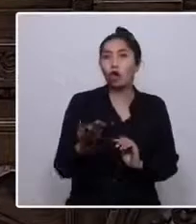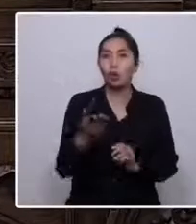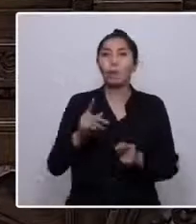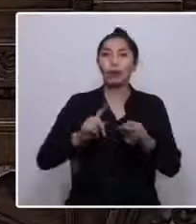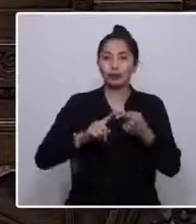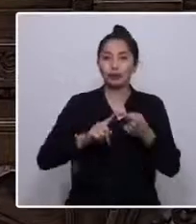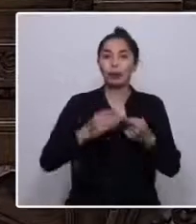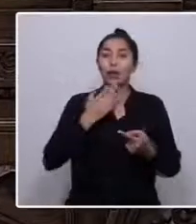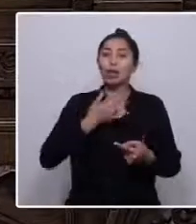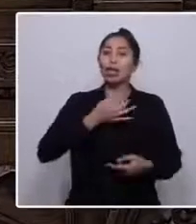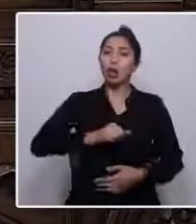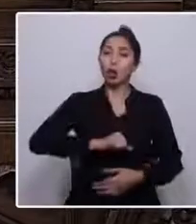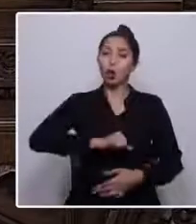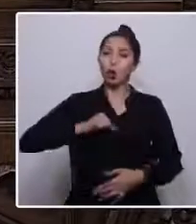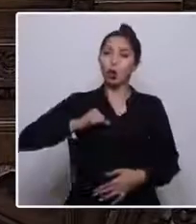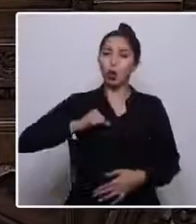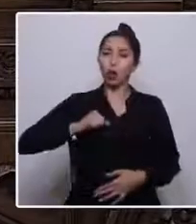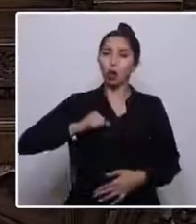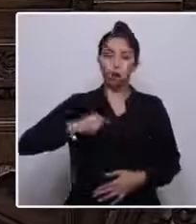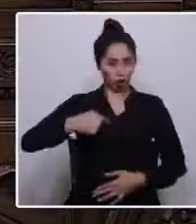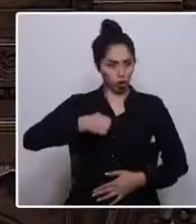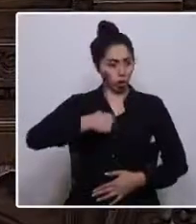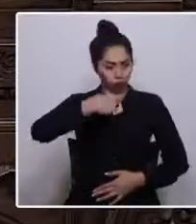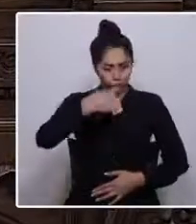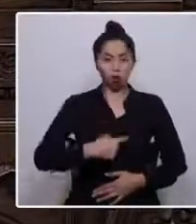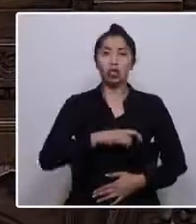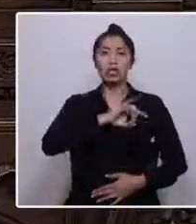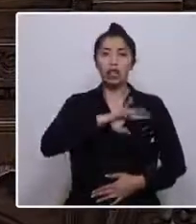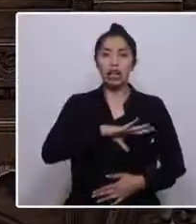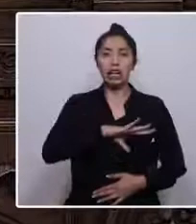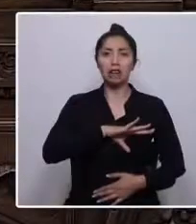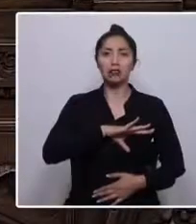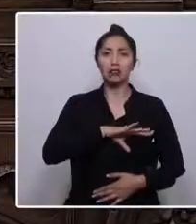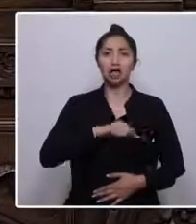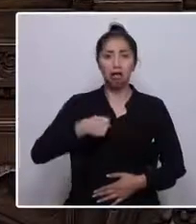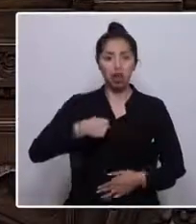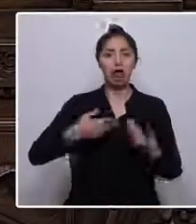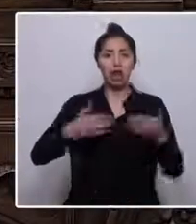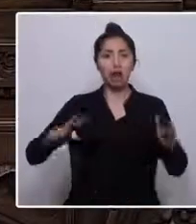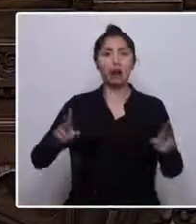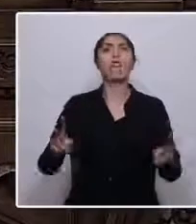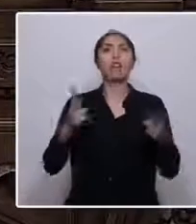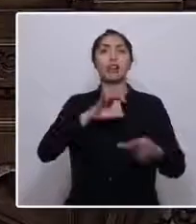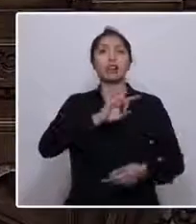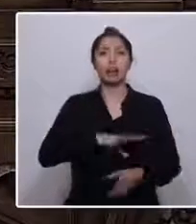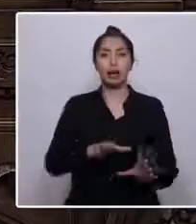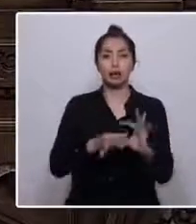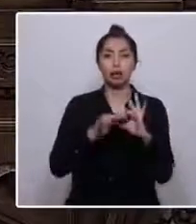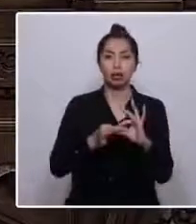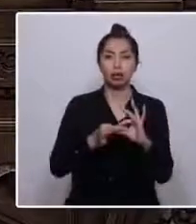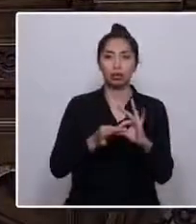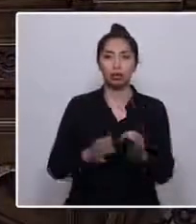patriota y convicción nacional ¡Soy chileno, soy chilena y soy libre! ¡Viva Chile! Muchas gracias.